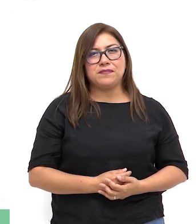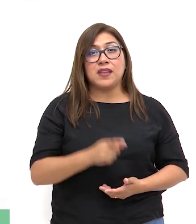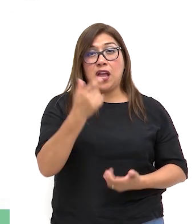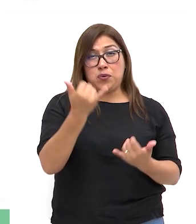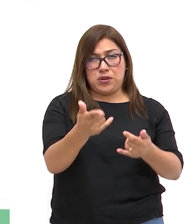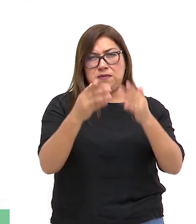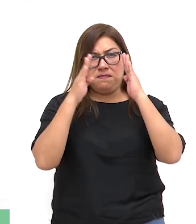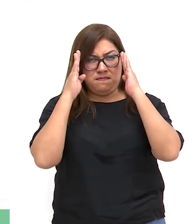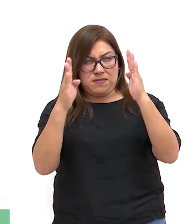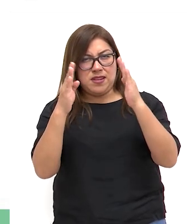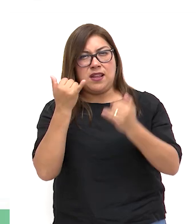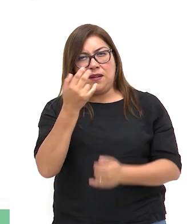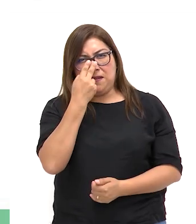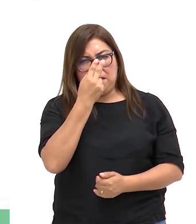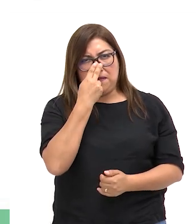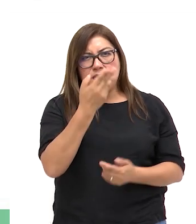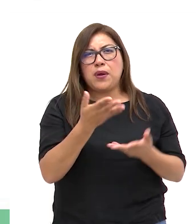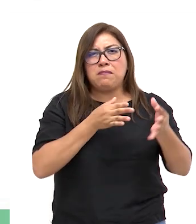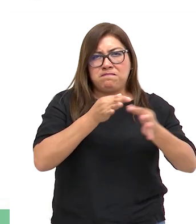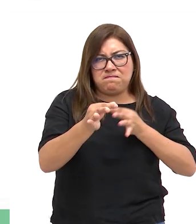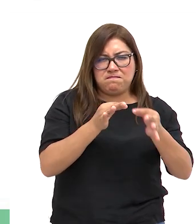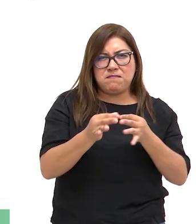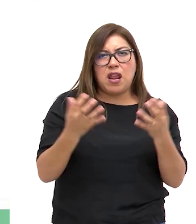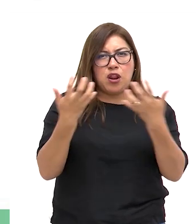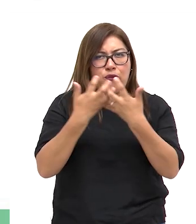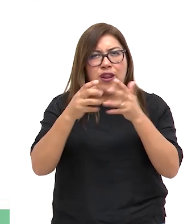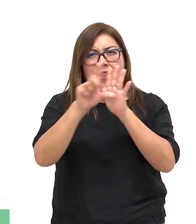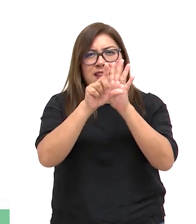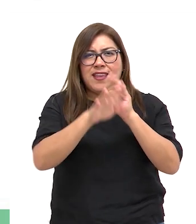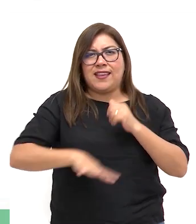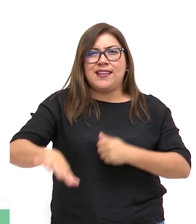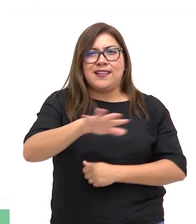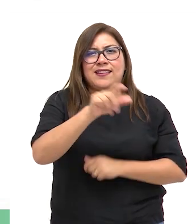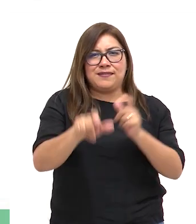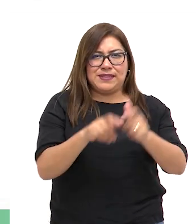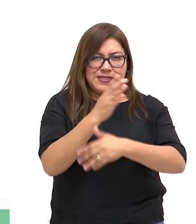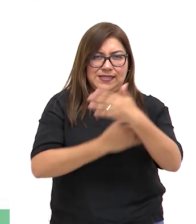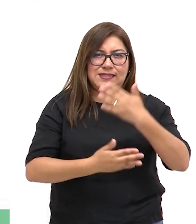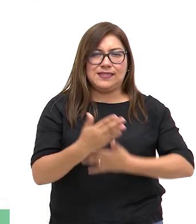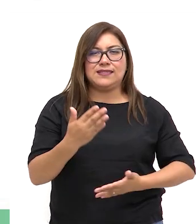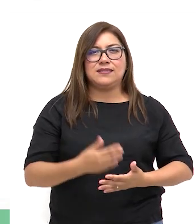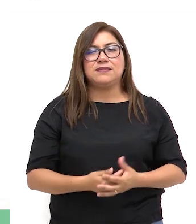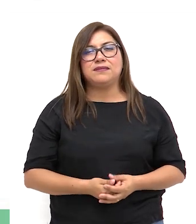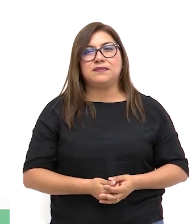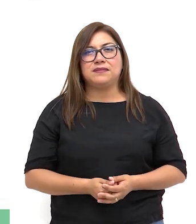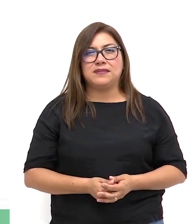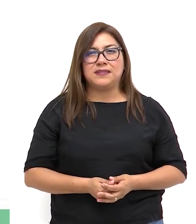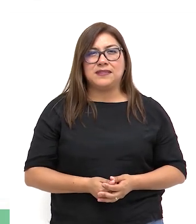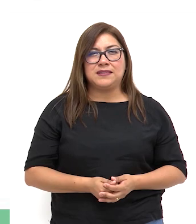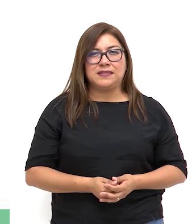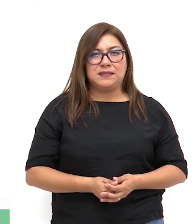Presta atención a la siguiente cita, correspondiente a la ley general de la persona con discapacidad.